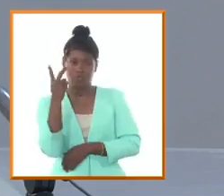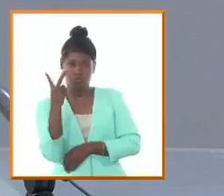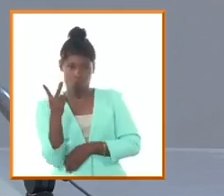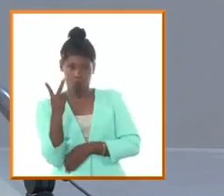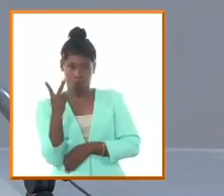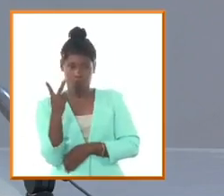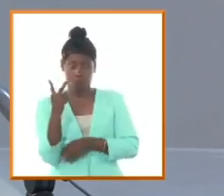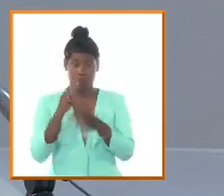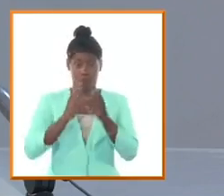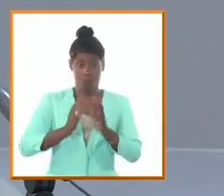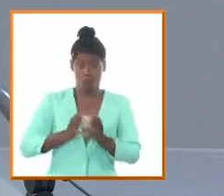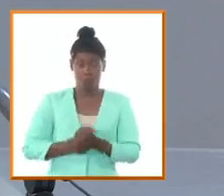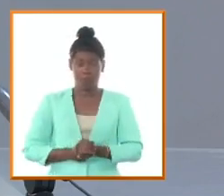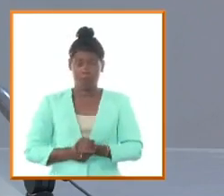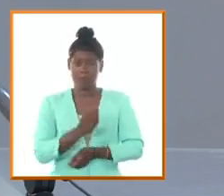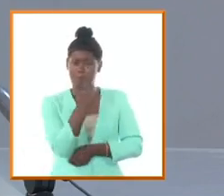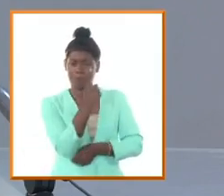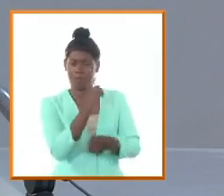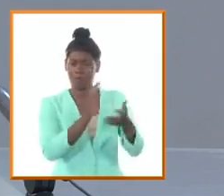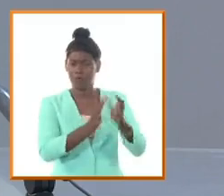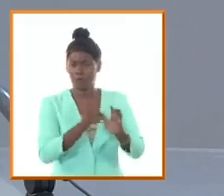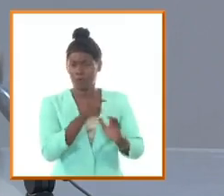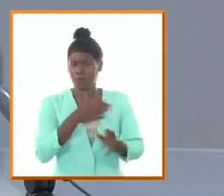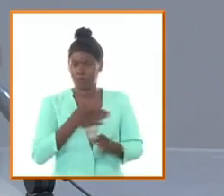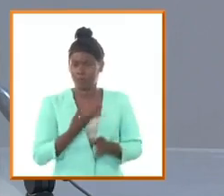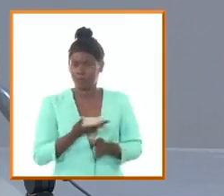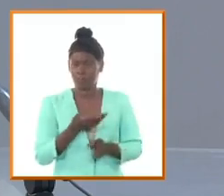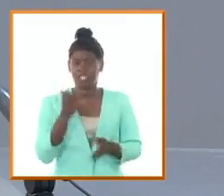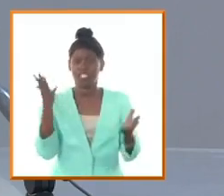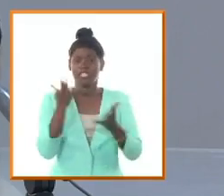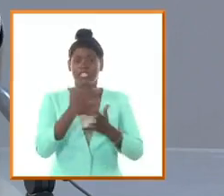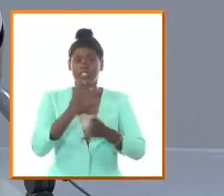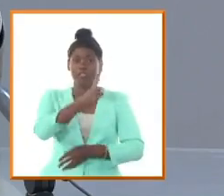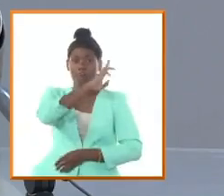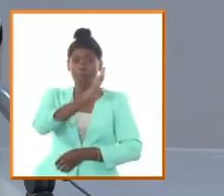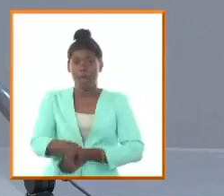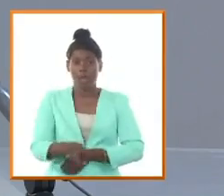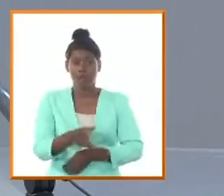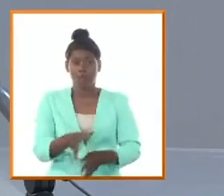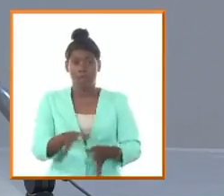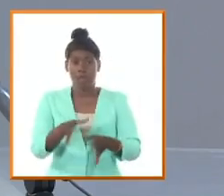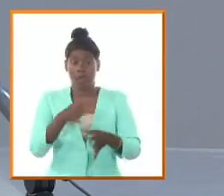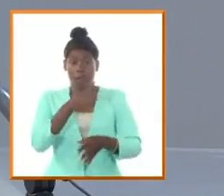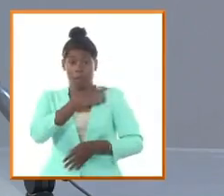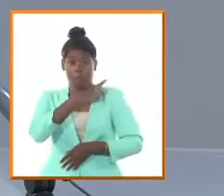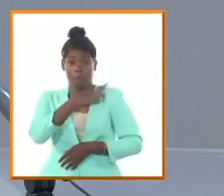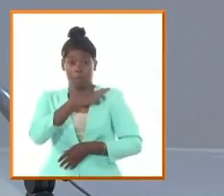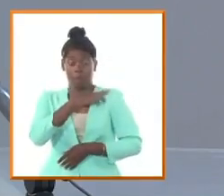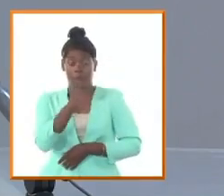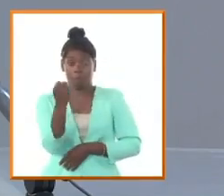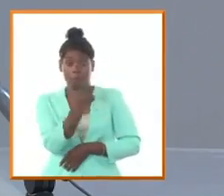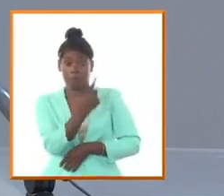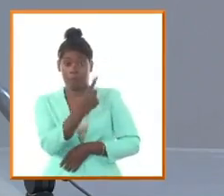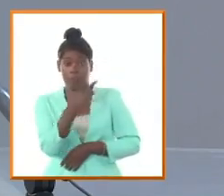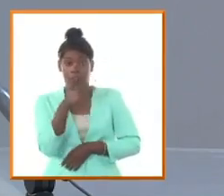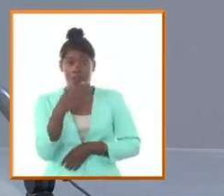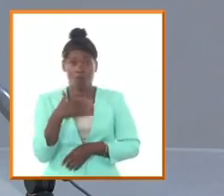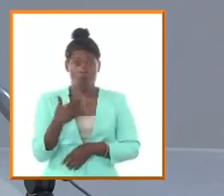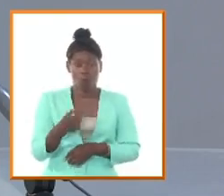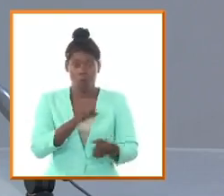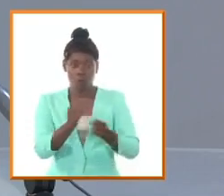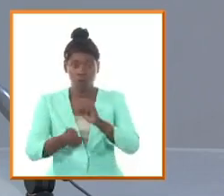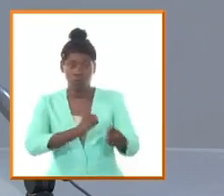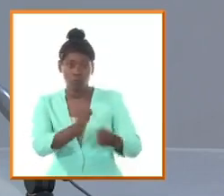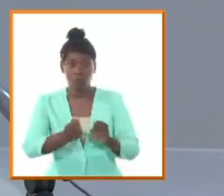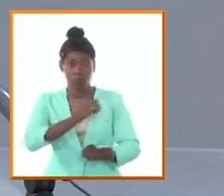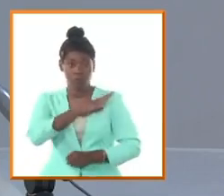tendencia que apuesta por la idea del mando único que es la tendencia que nacen de más agua con cestos la concentración de los poderes civiles y